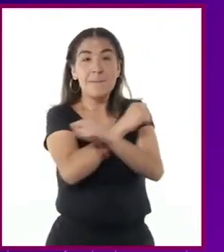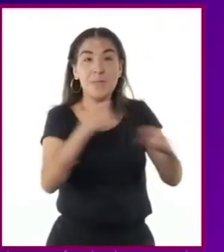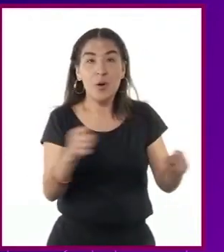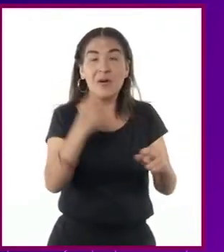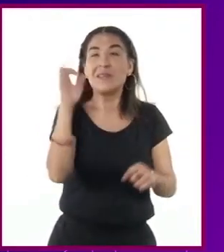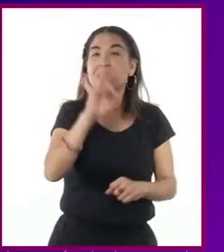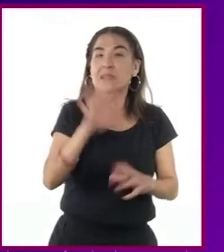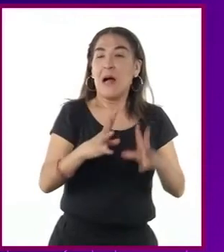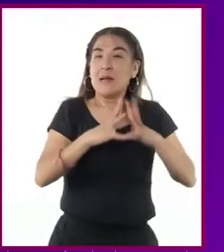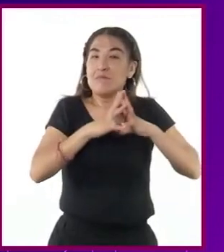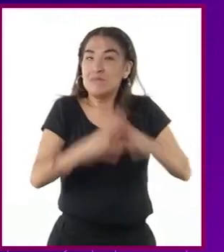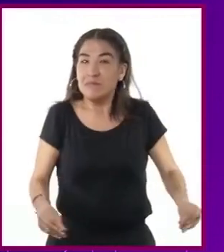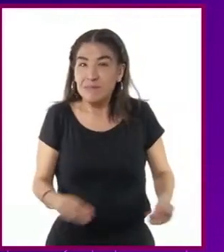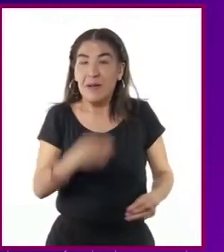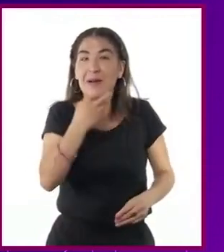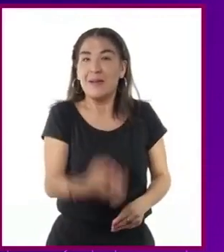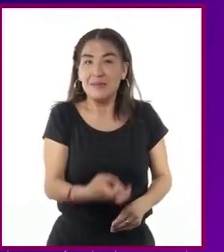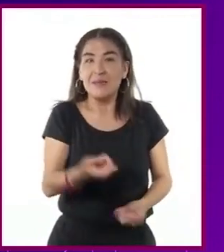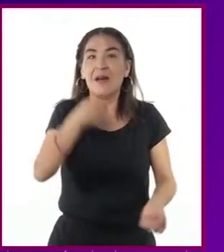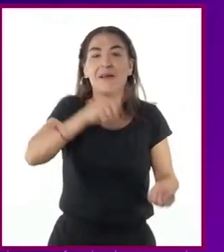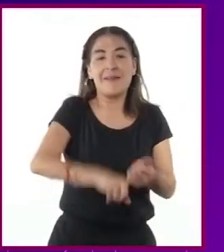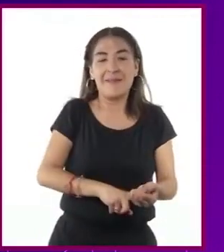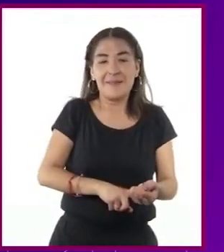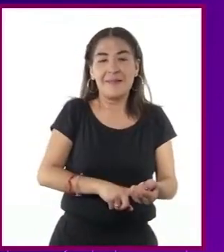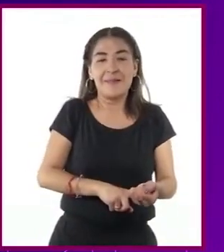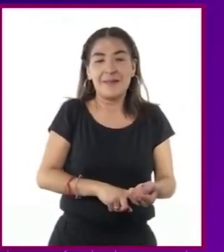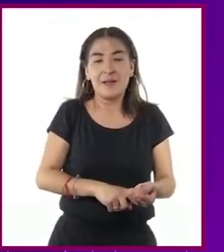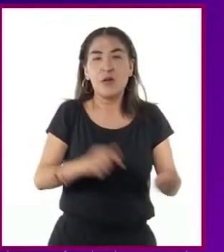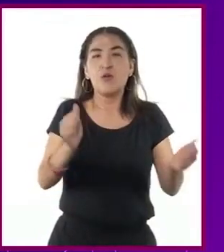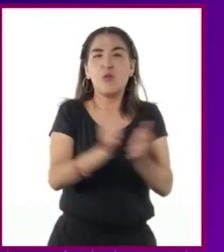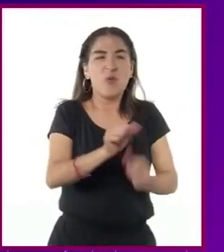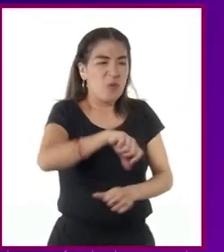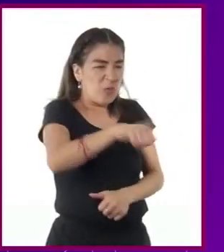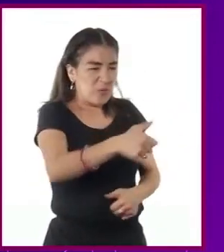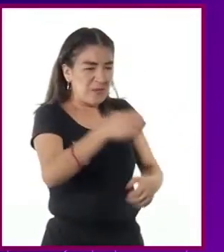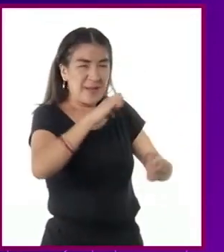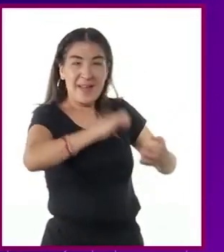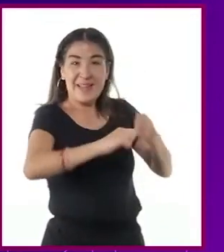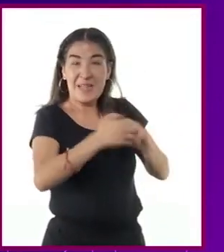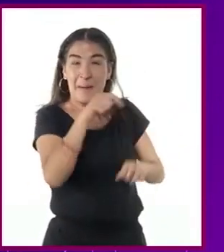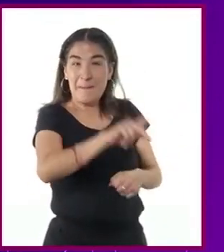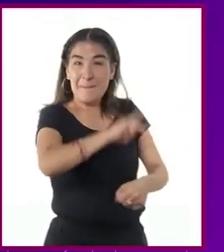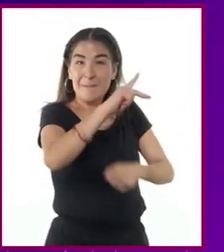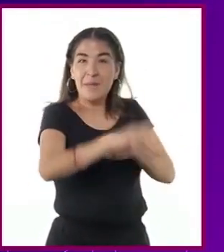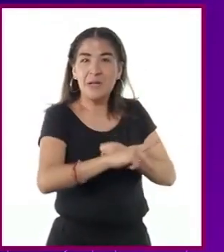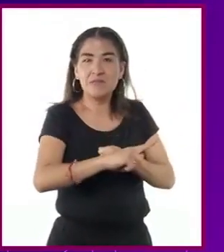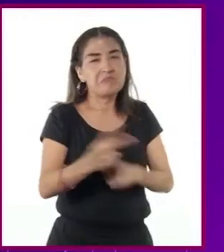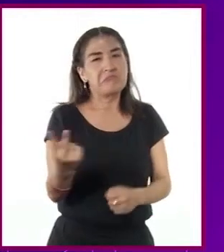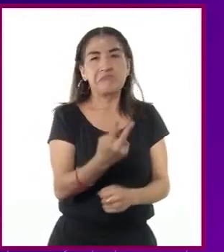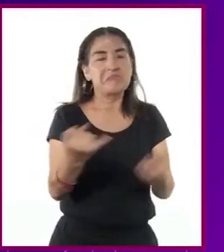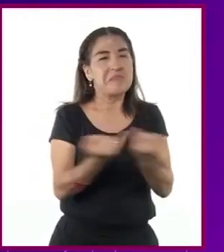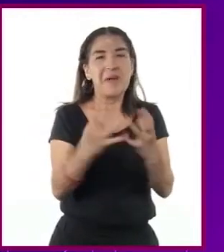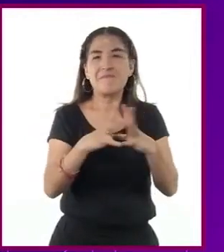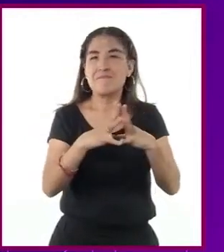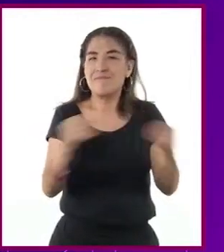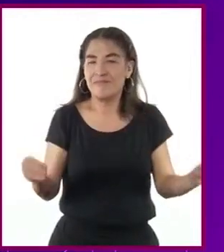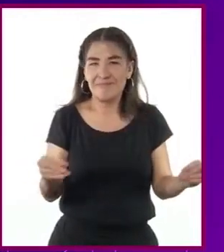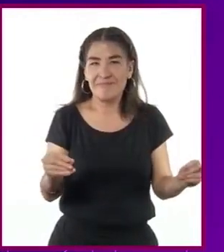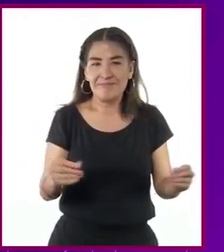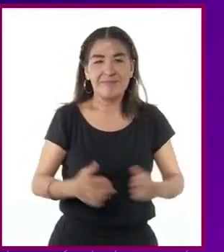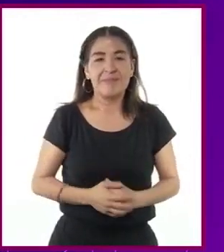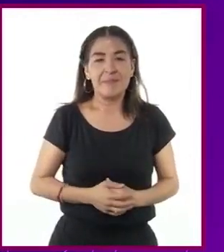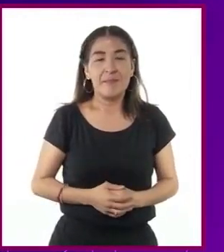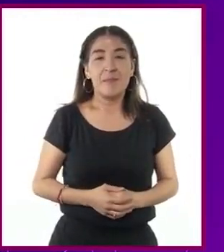desaparecer, de usar la propia con el adversario, desaparecerían los dos. Por tanto,